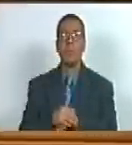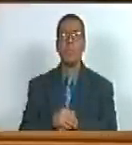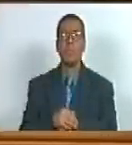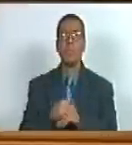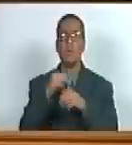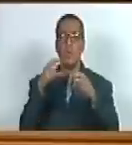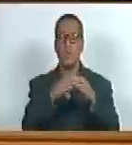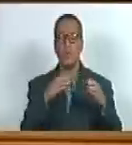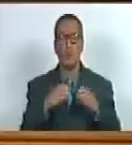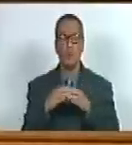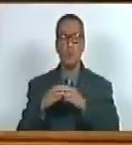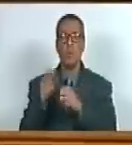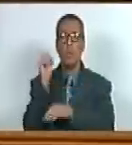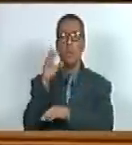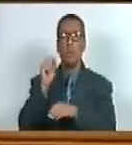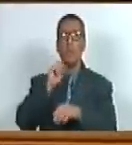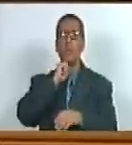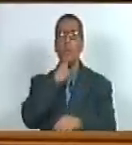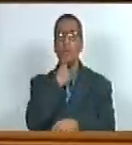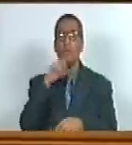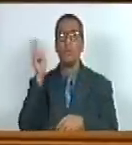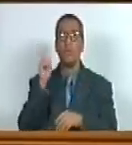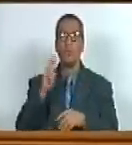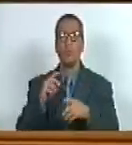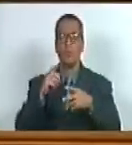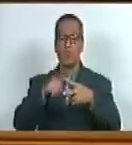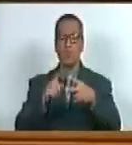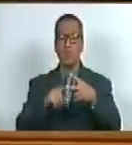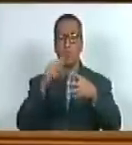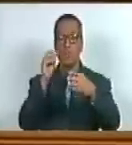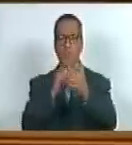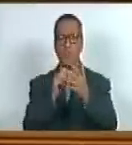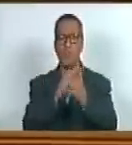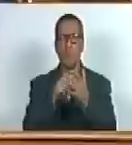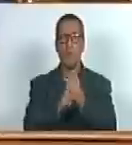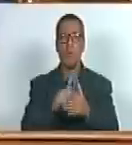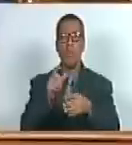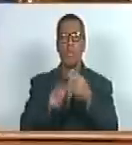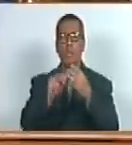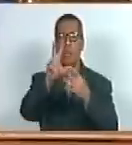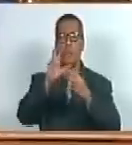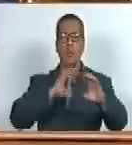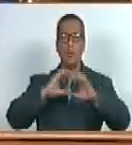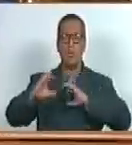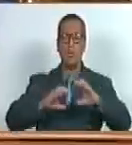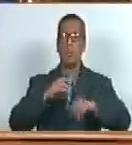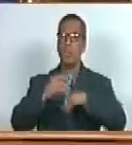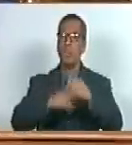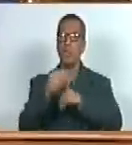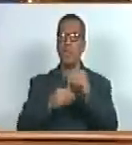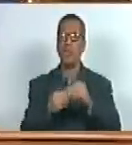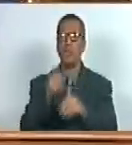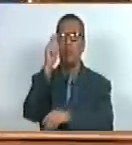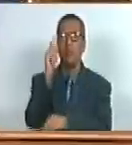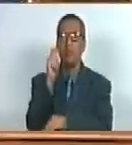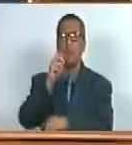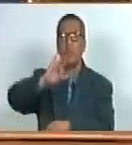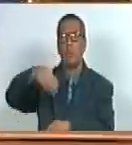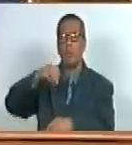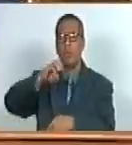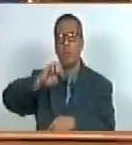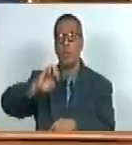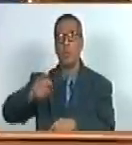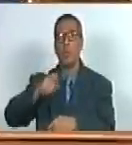al grupo de amistad parlamentaria Rusia-Venezuela siguiente punto de la cuenta cuenta número tres comunicación dirigida al diputado Jorge